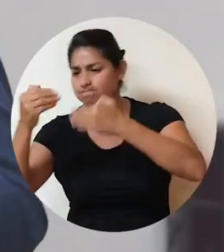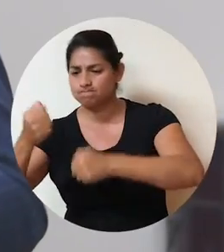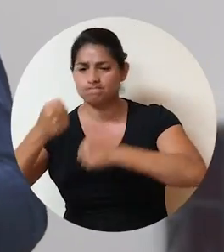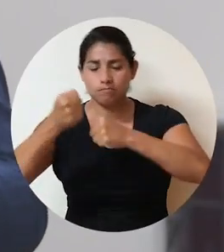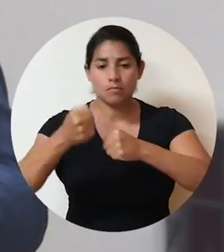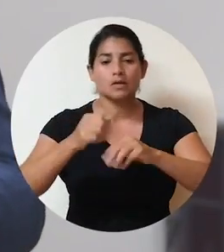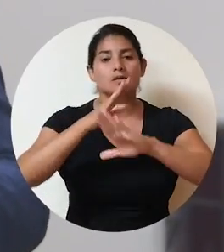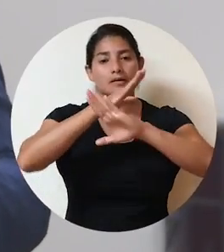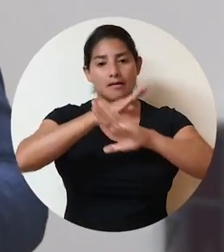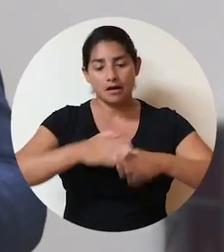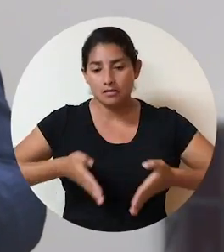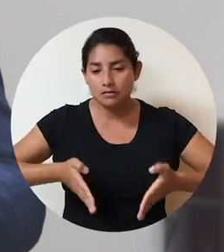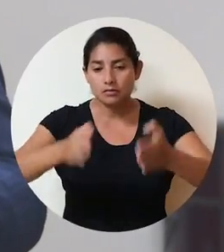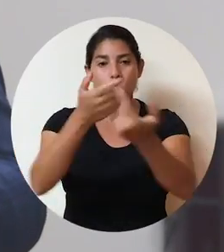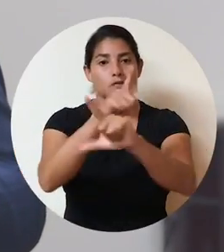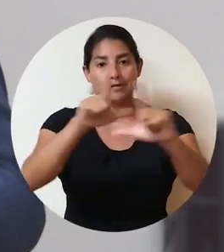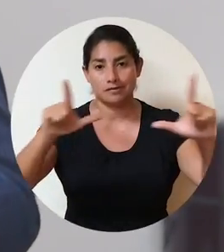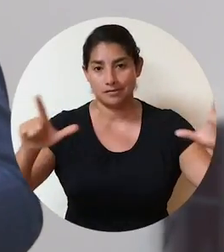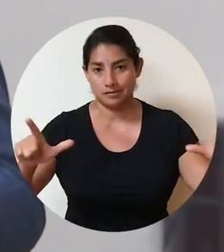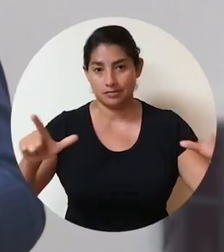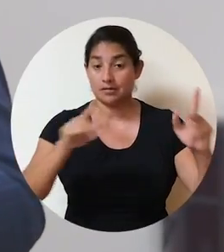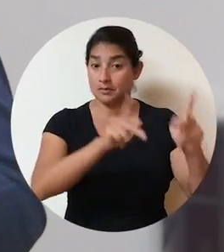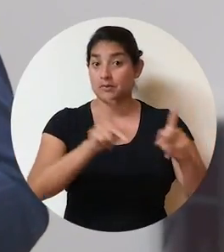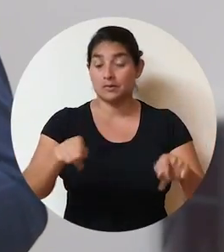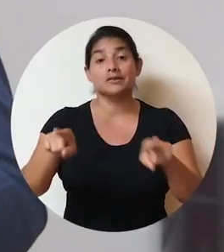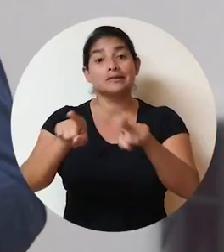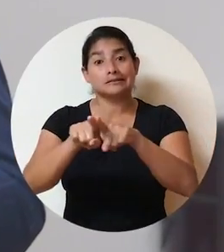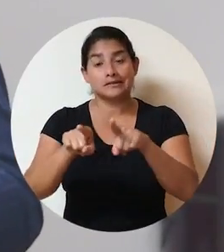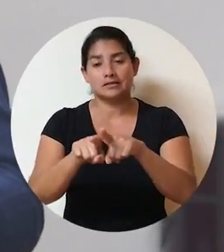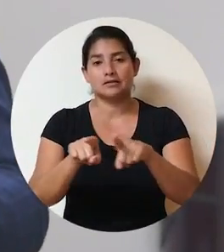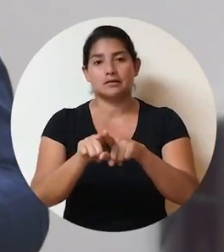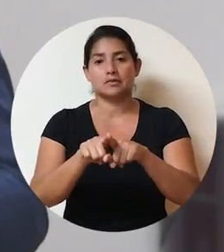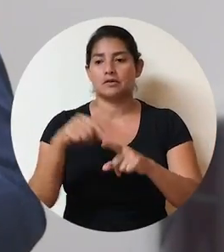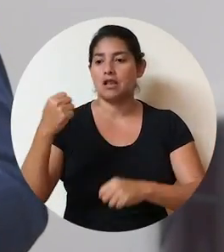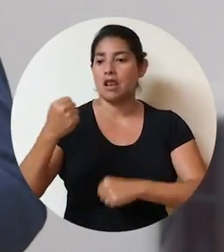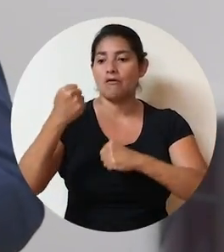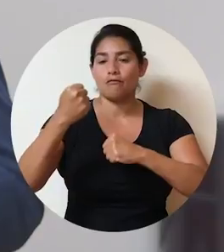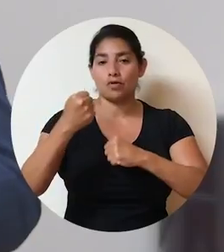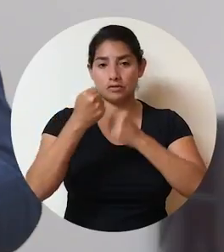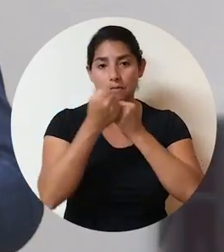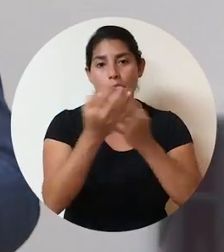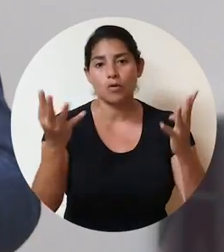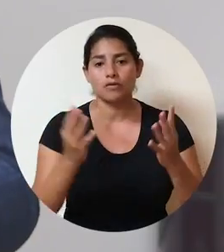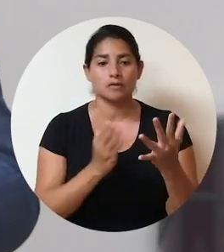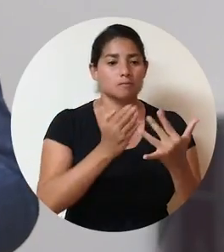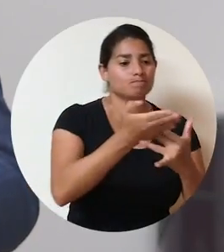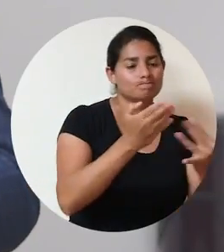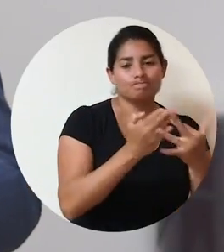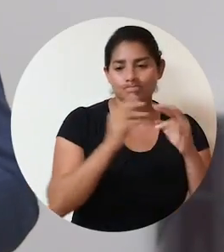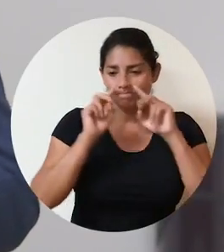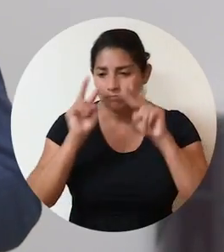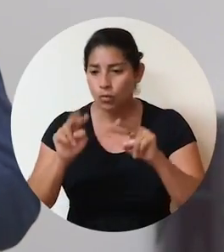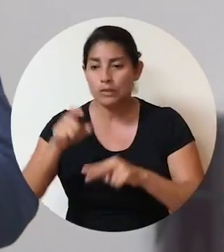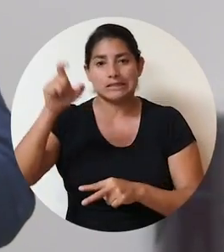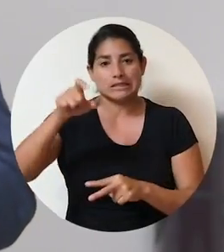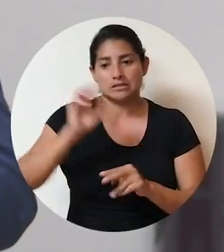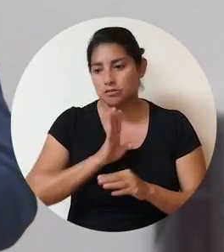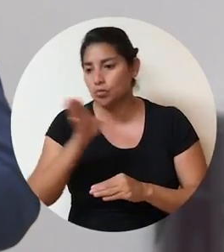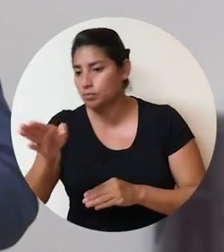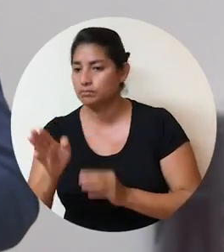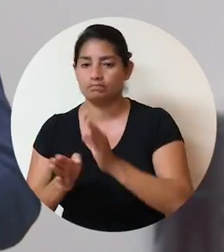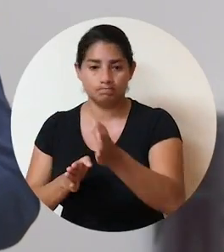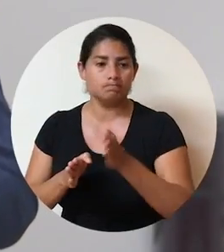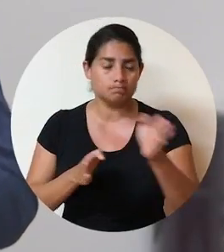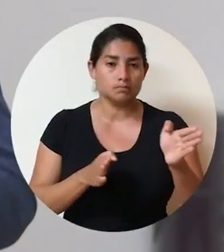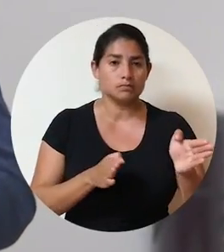bloqueos y garantizar el libre tránsito. También, la fuerza pública intervino donde